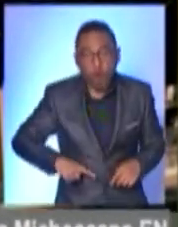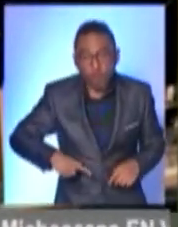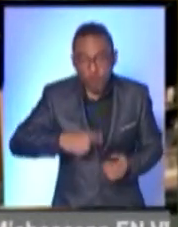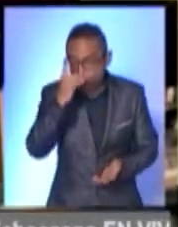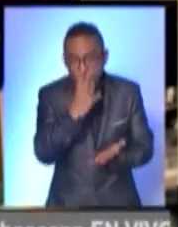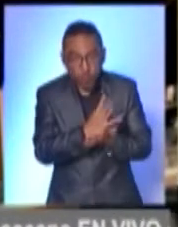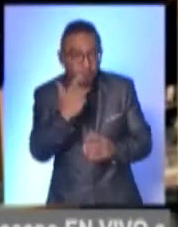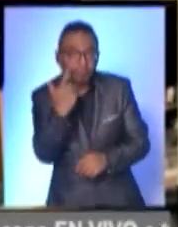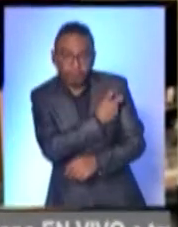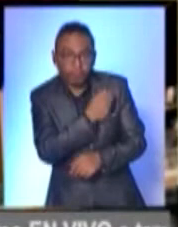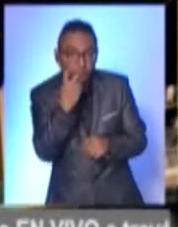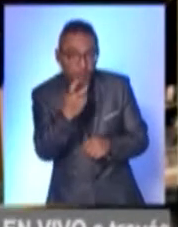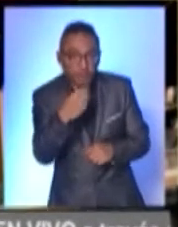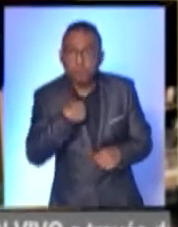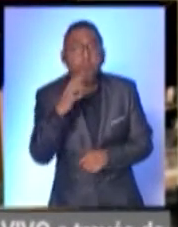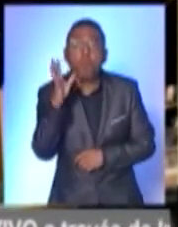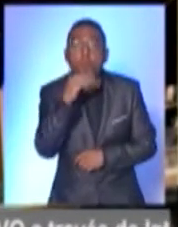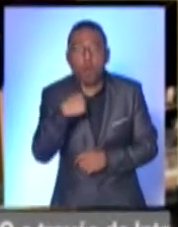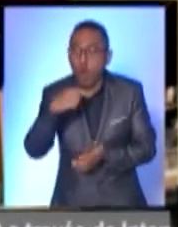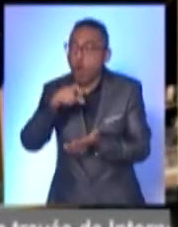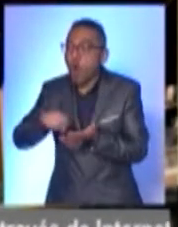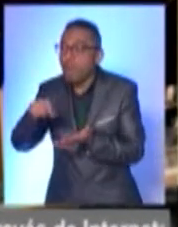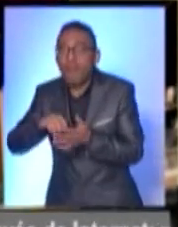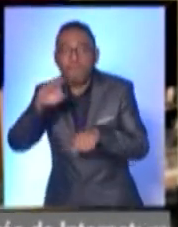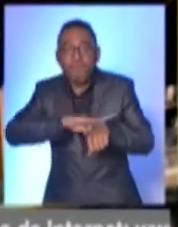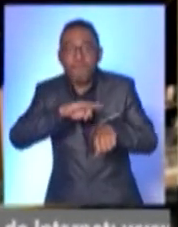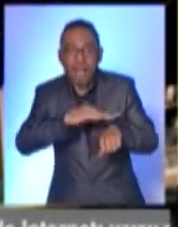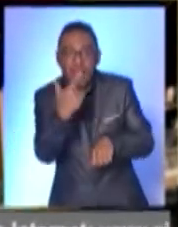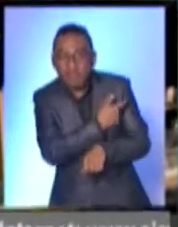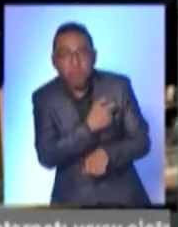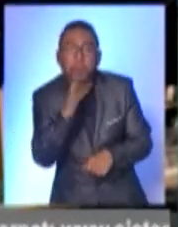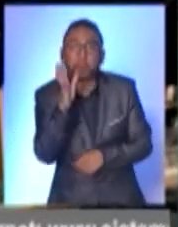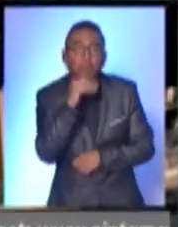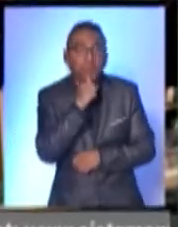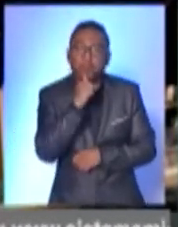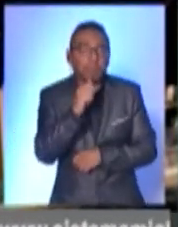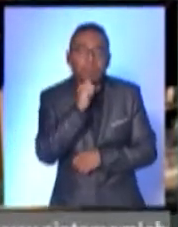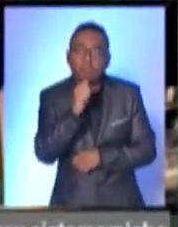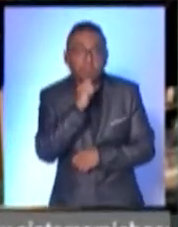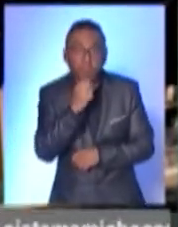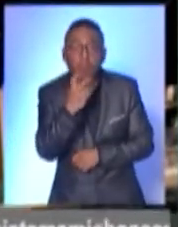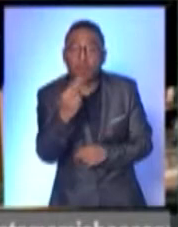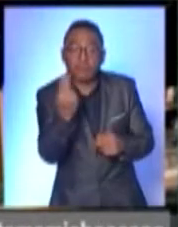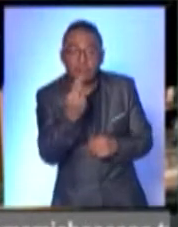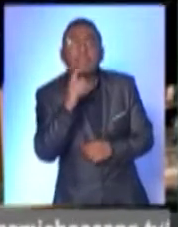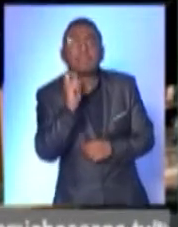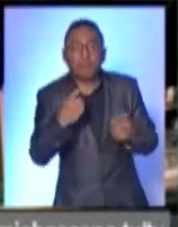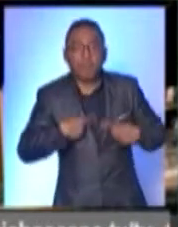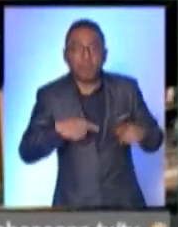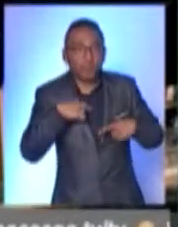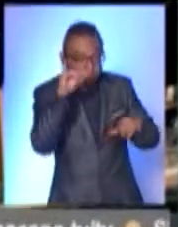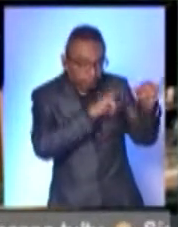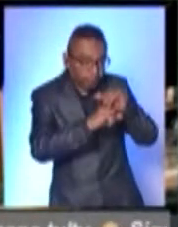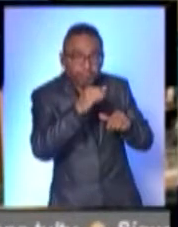el biológico y no lo encontramos de manera comercial. Para ello, las farmacéuticas deberán terminar los estudios, lo que a decir del